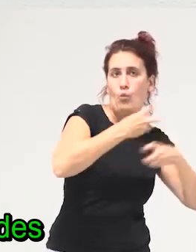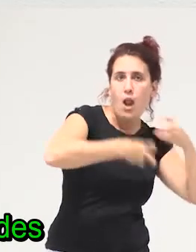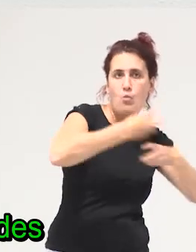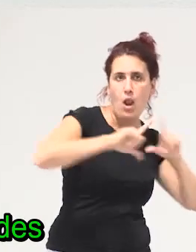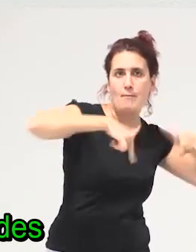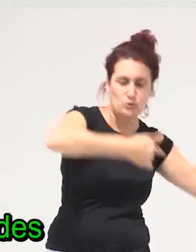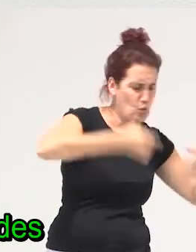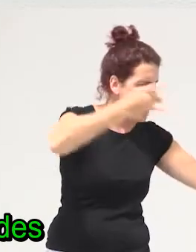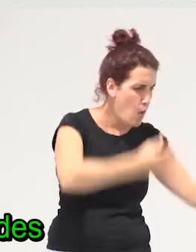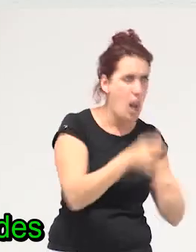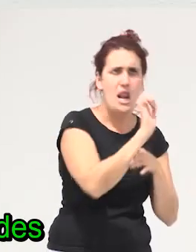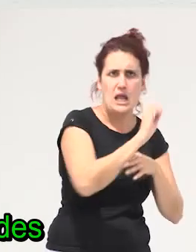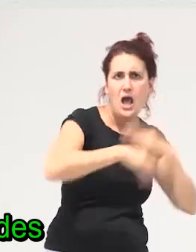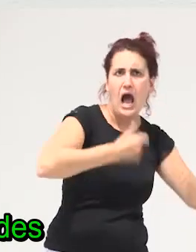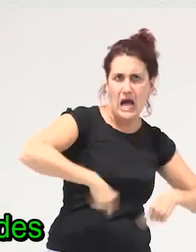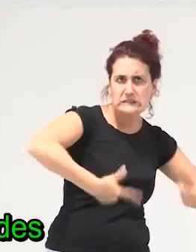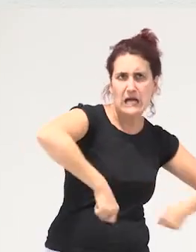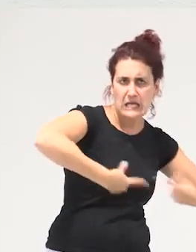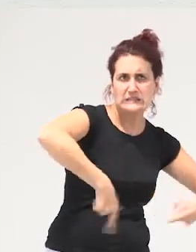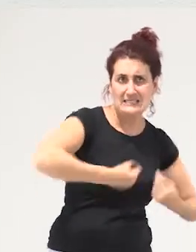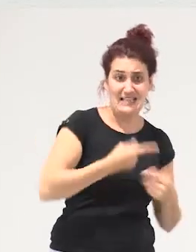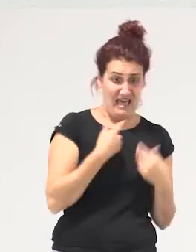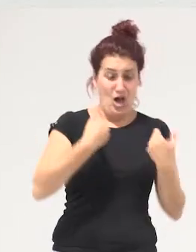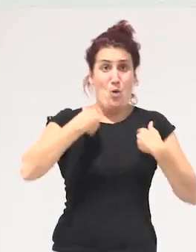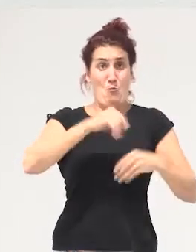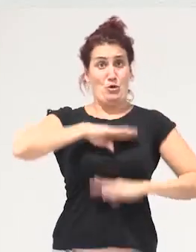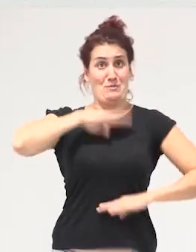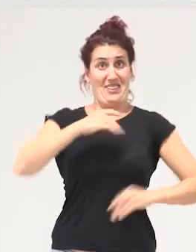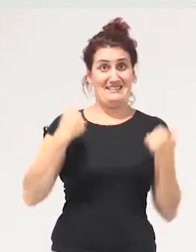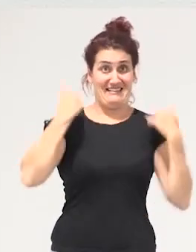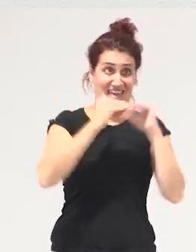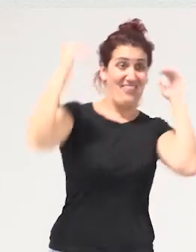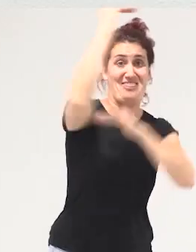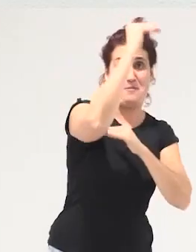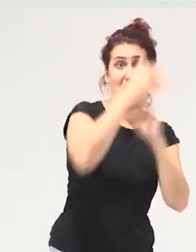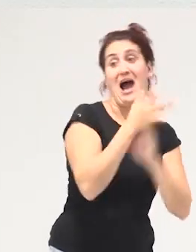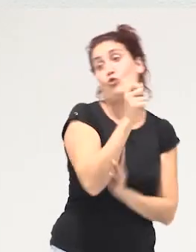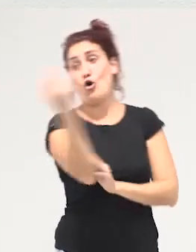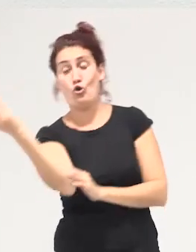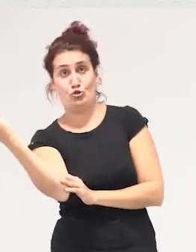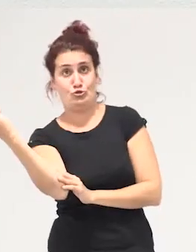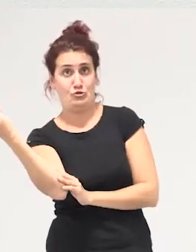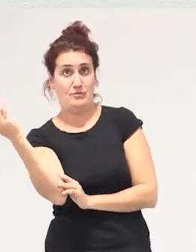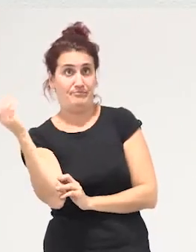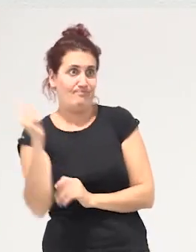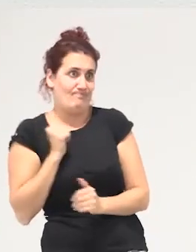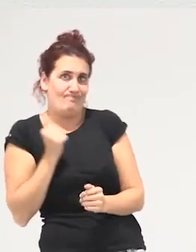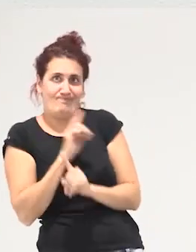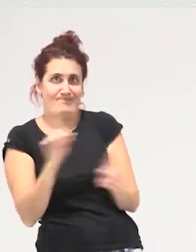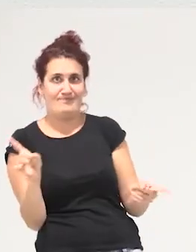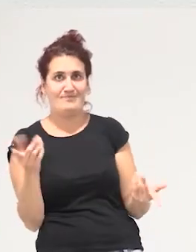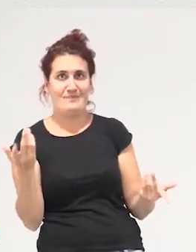basura muy por encima de nuestras posibilidades a costa de que decrezcan otros o si aprovechamos este obligado decrecimiento